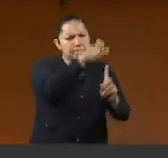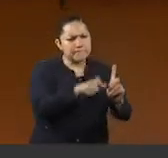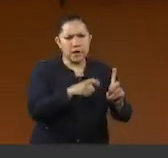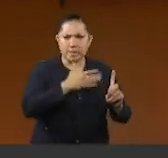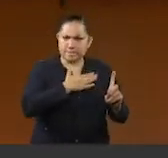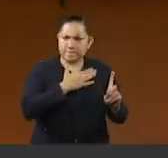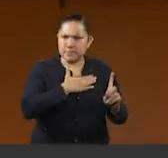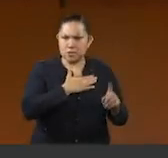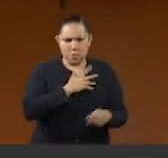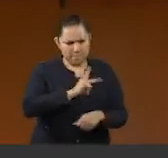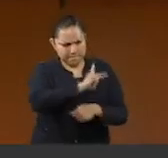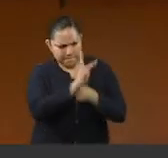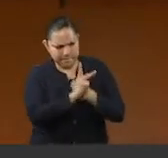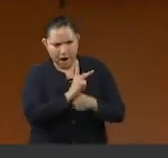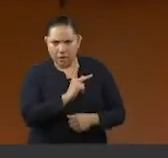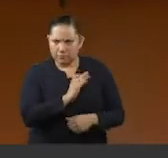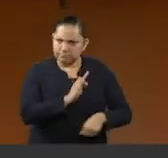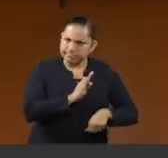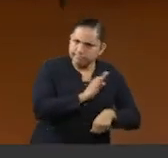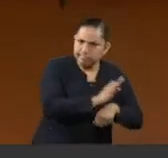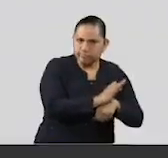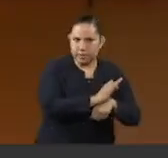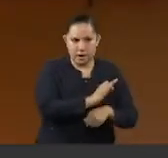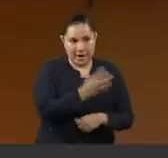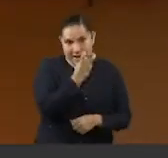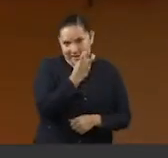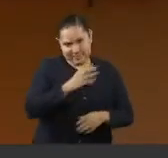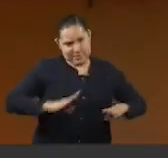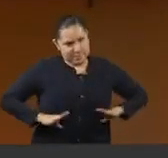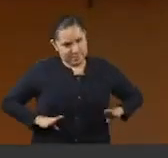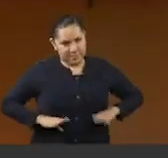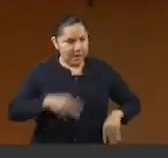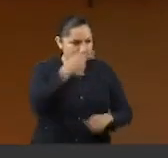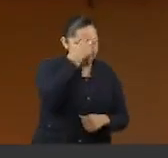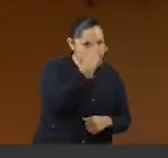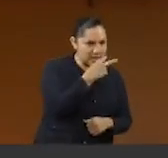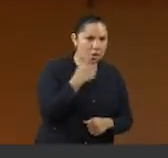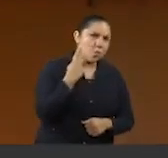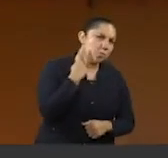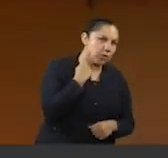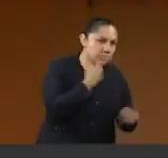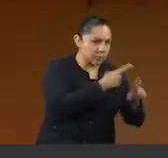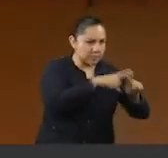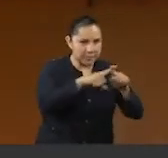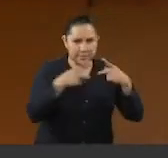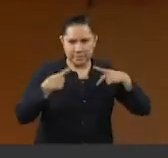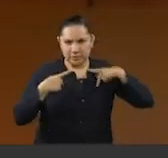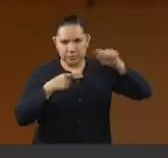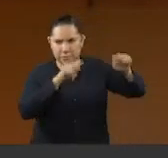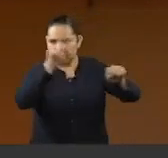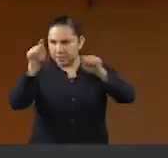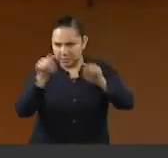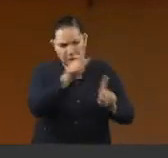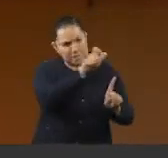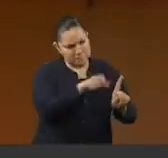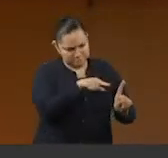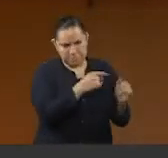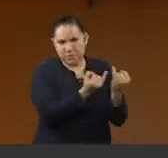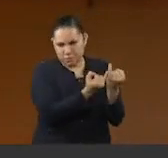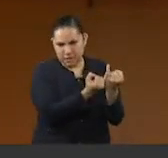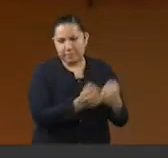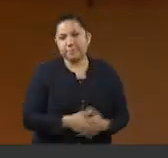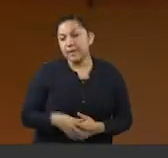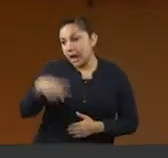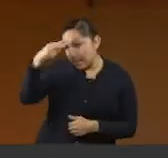y nuestros diplomáticos mexicanos. Será en un momento histórico en los lazos entre México y Malasia al